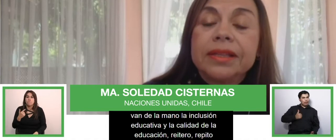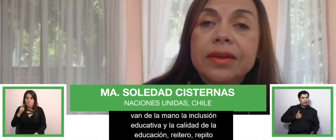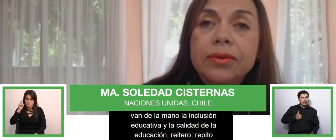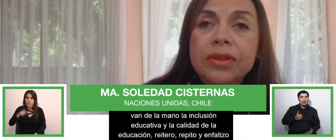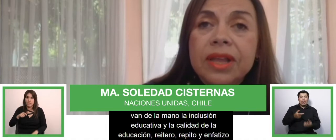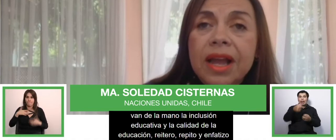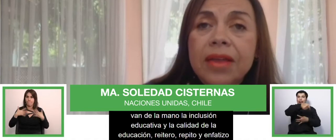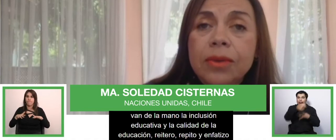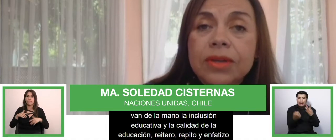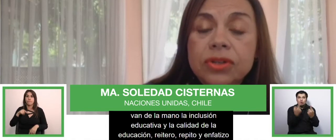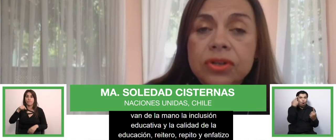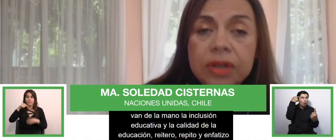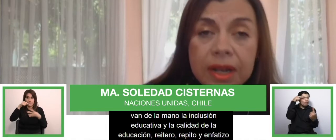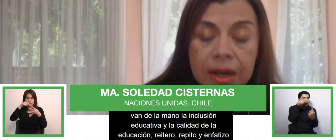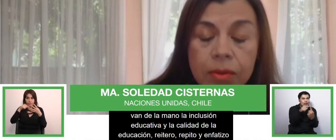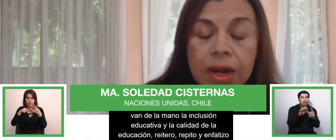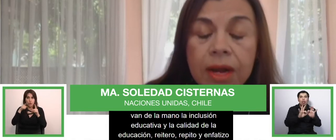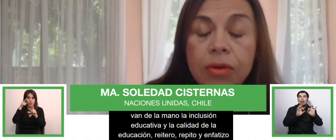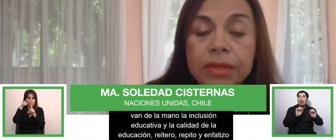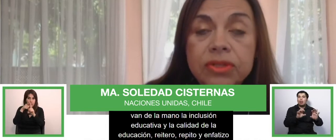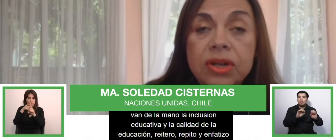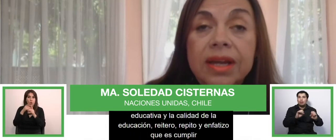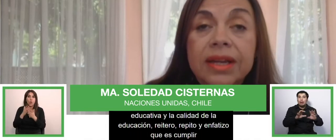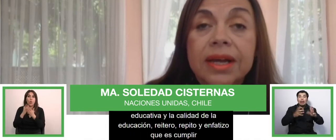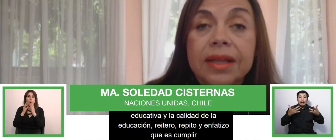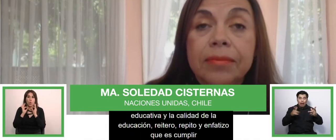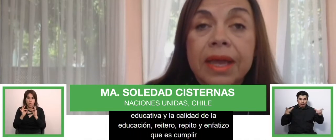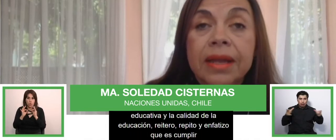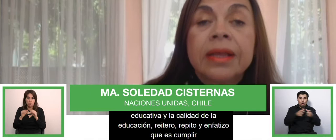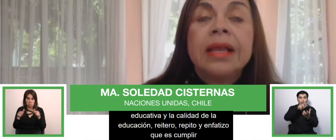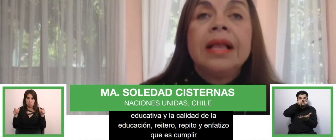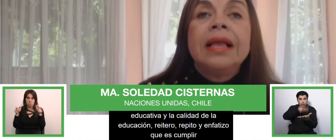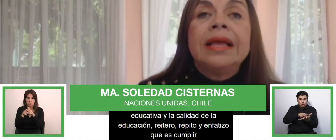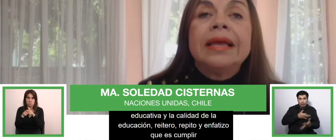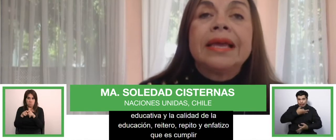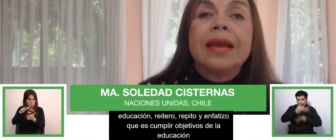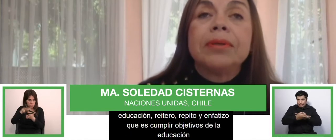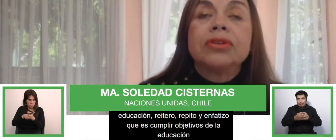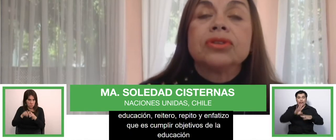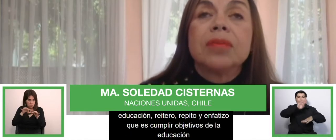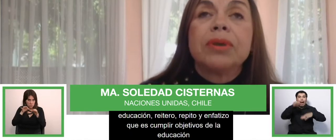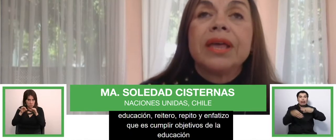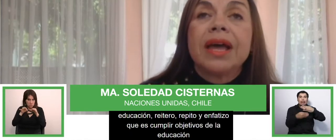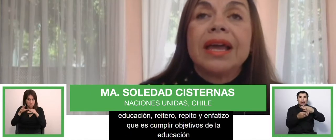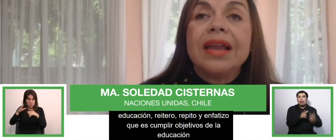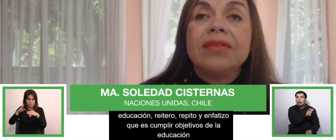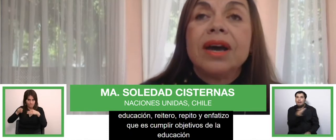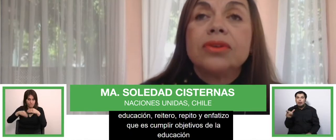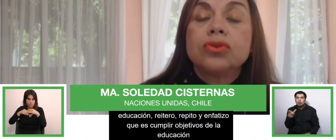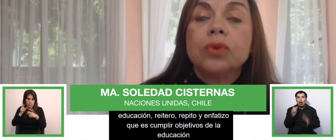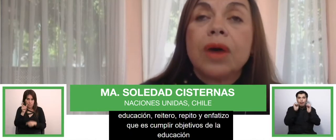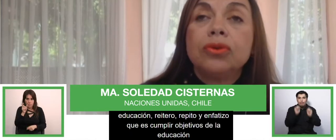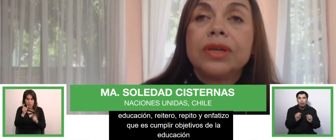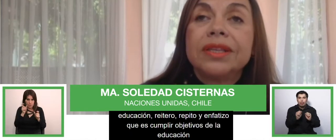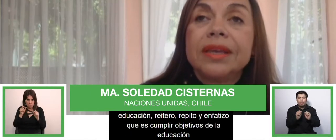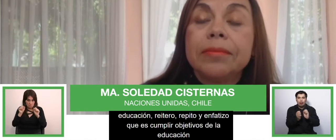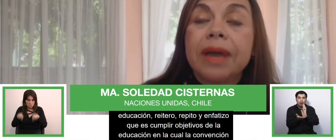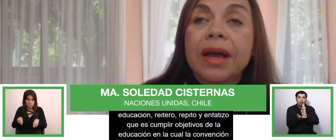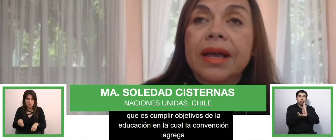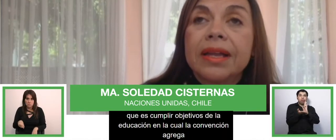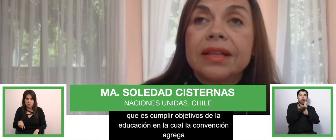objetivos de la educación en la cual la Convención agrega también que la persona pueda elevar su